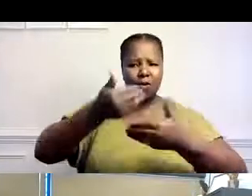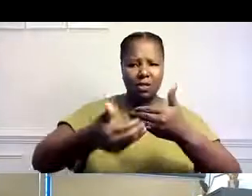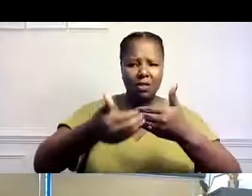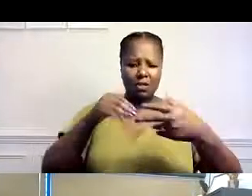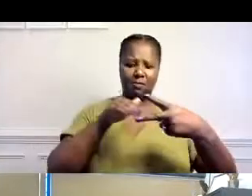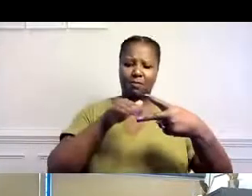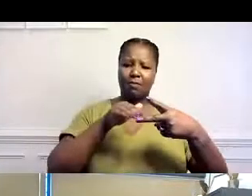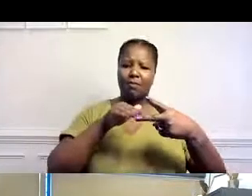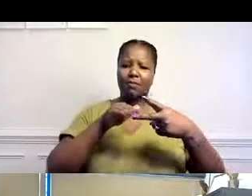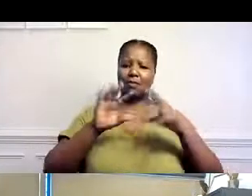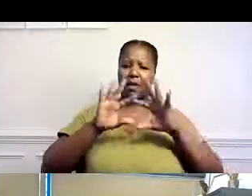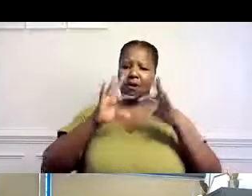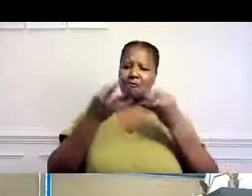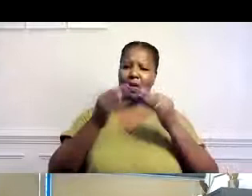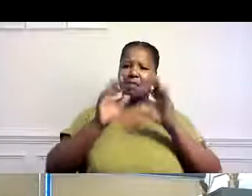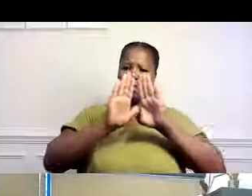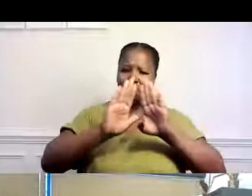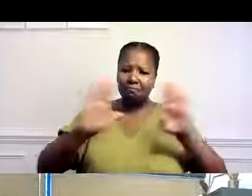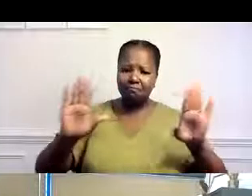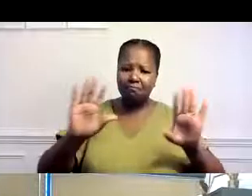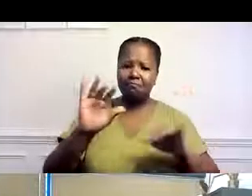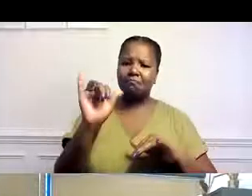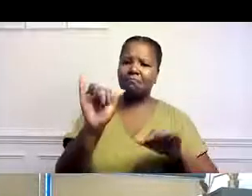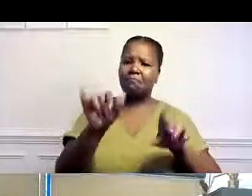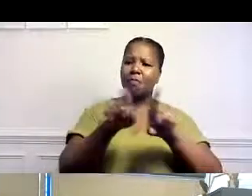decisión, su opinión, la de su familia.